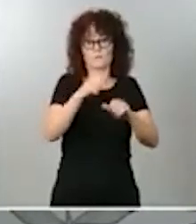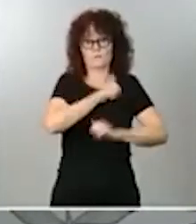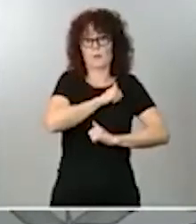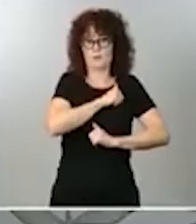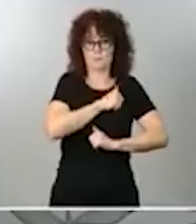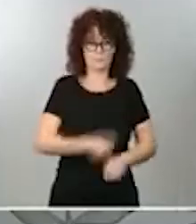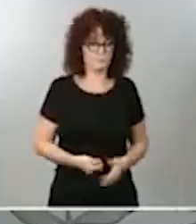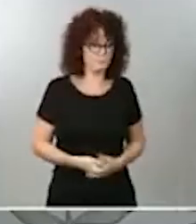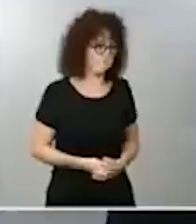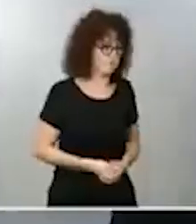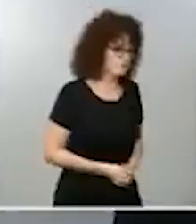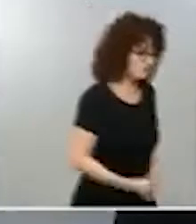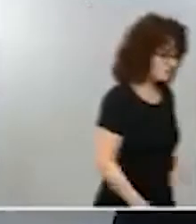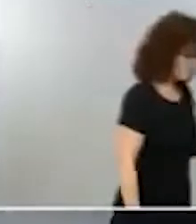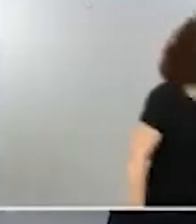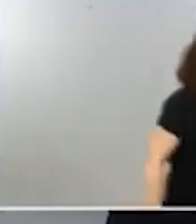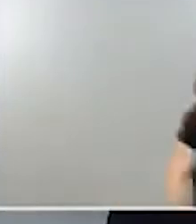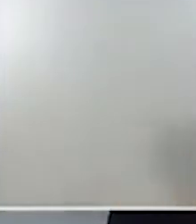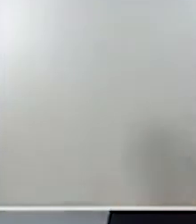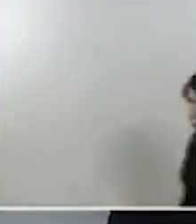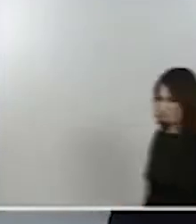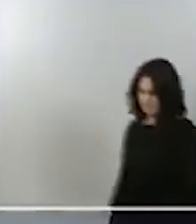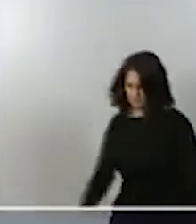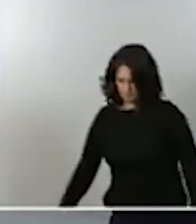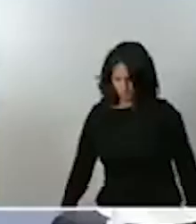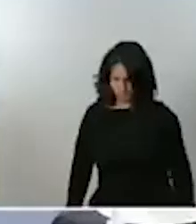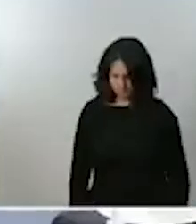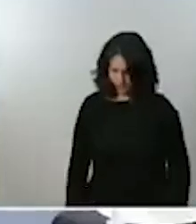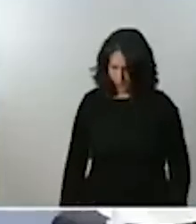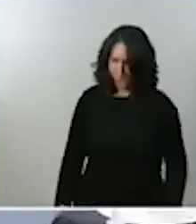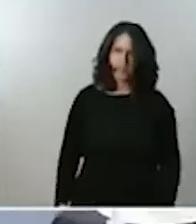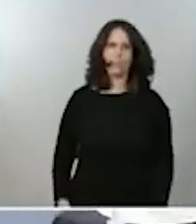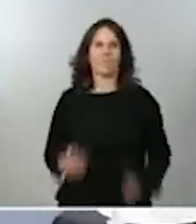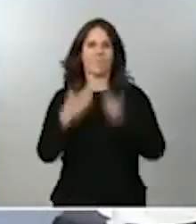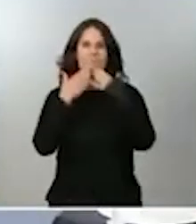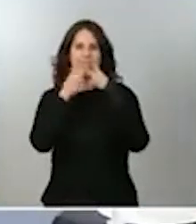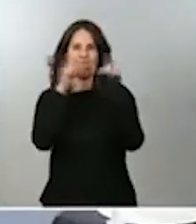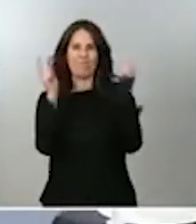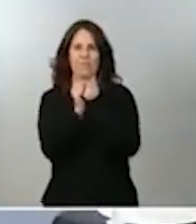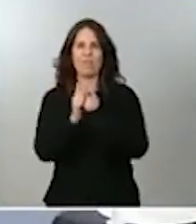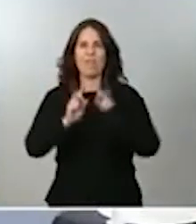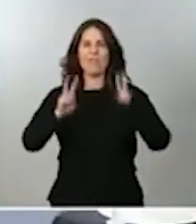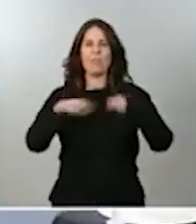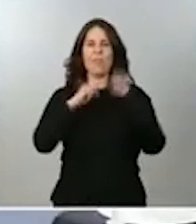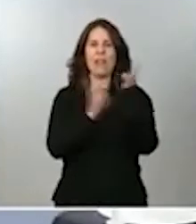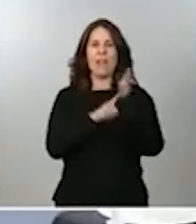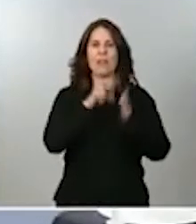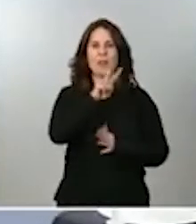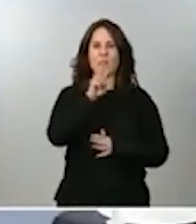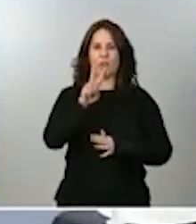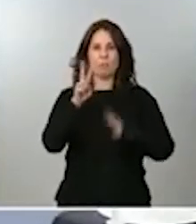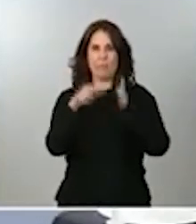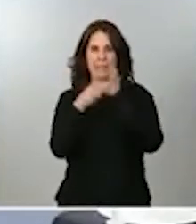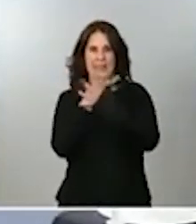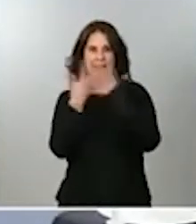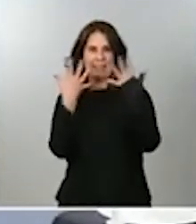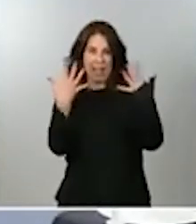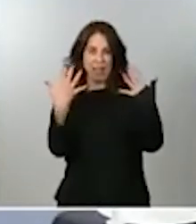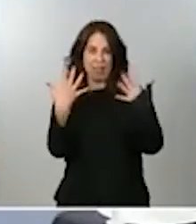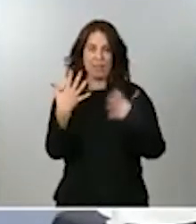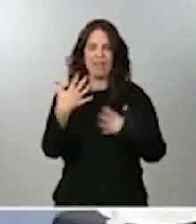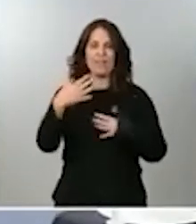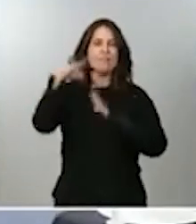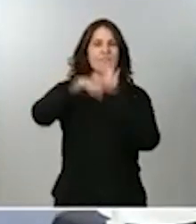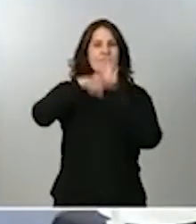Gracias. Bueno, brevemente, respecto a la reforma de la Ley 2-2010 y al paquete de medidas LGTBI, ambas